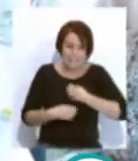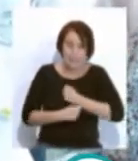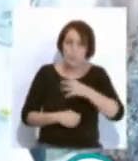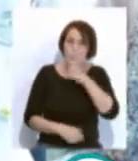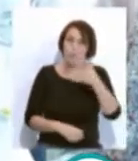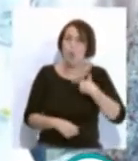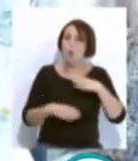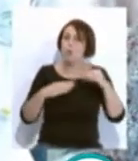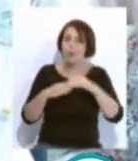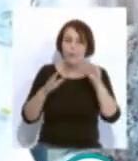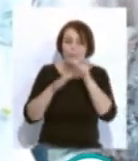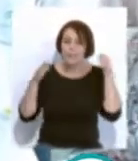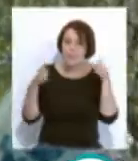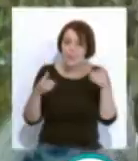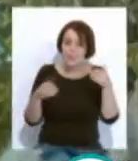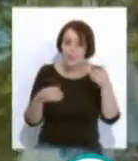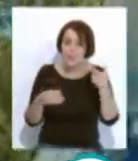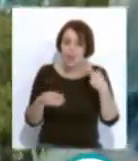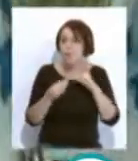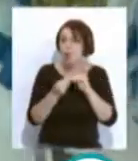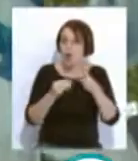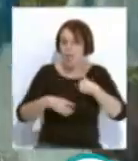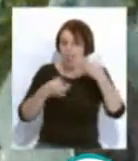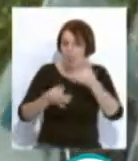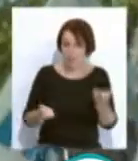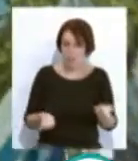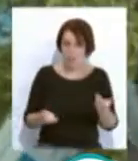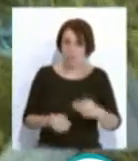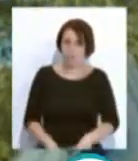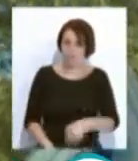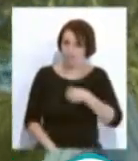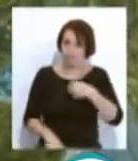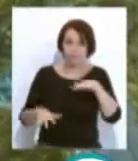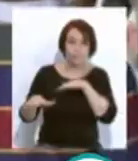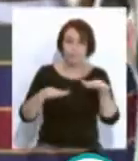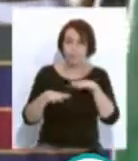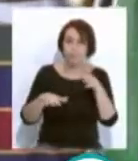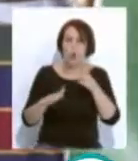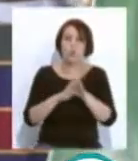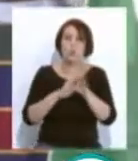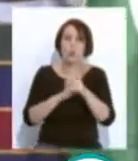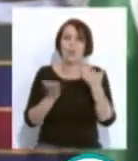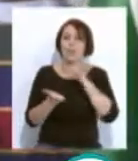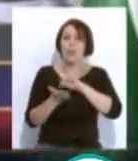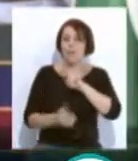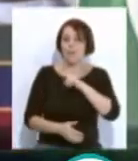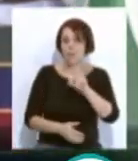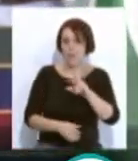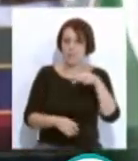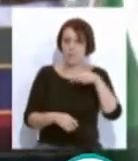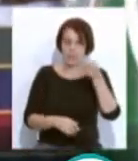los usuarios como deberíamos. Este calendario de movilizaciones continuará el día 20 de este mes frente a los hospitales